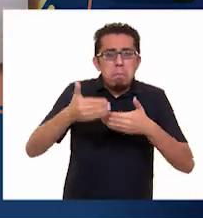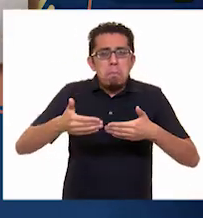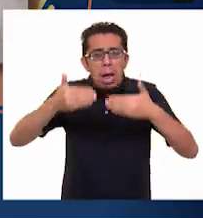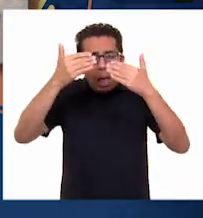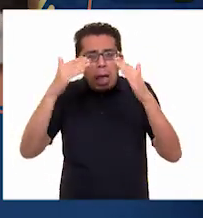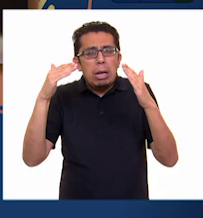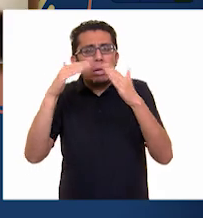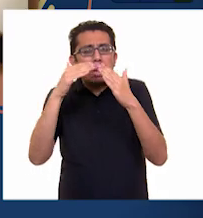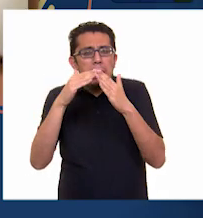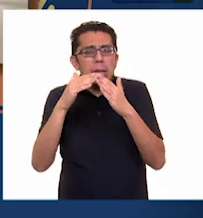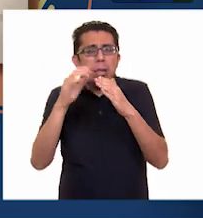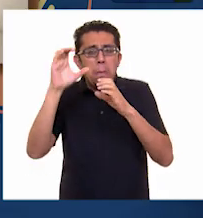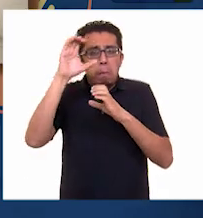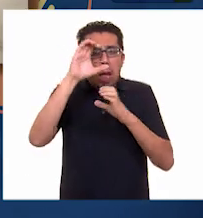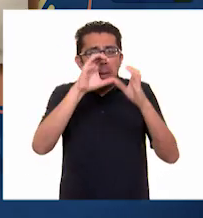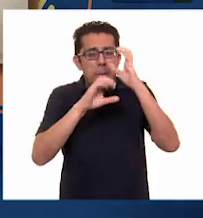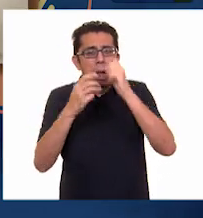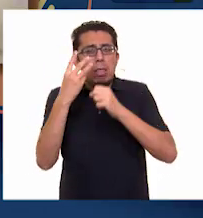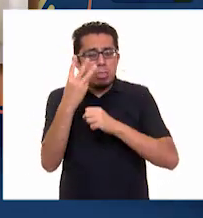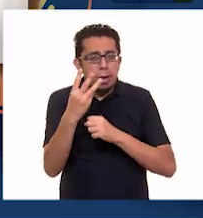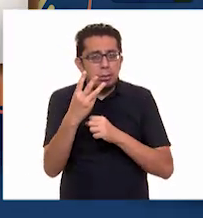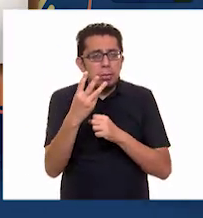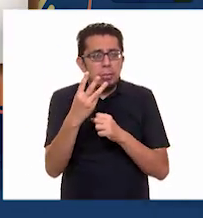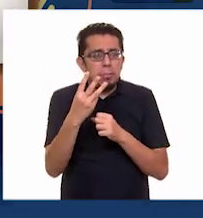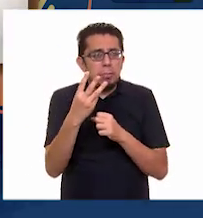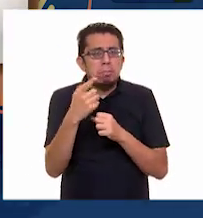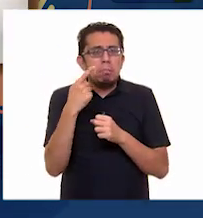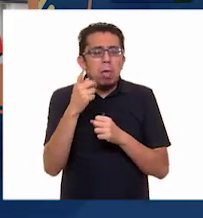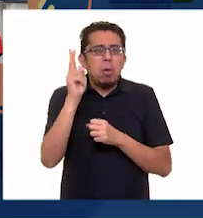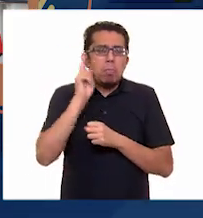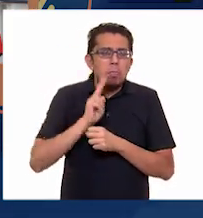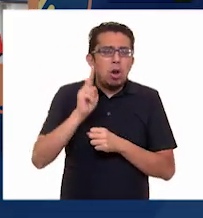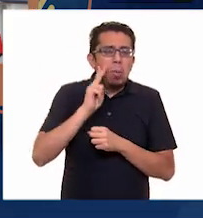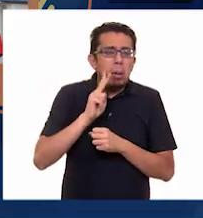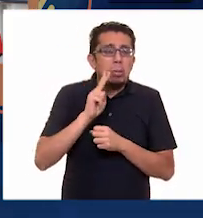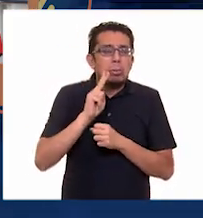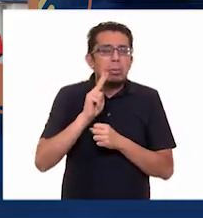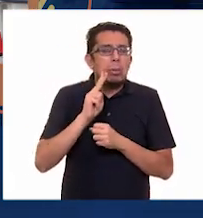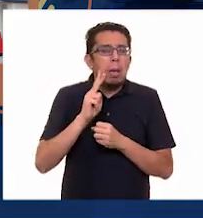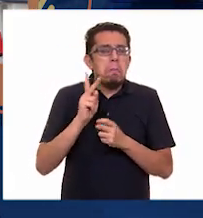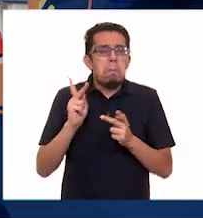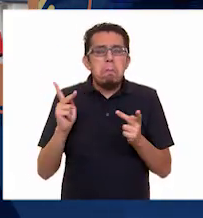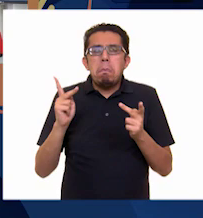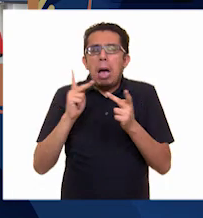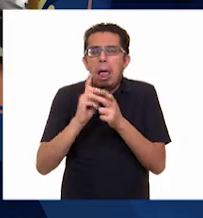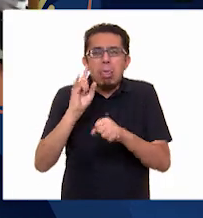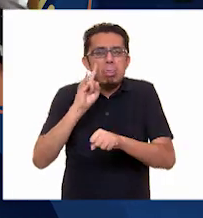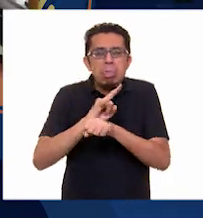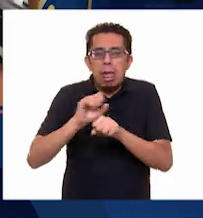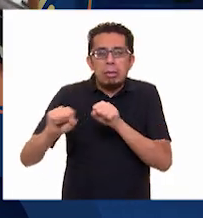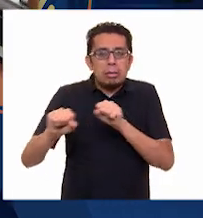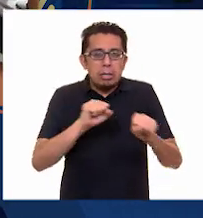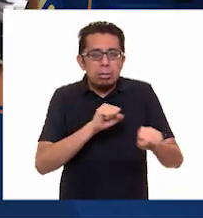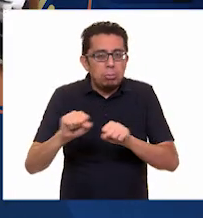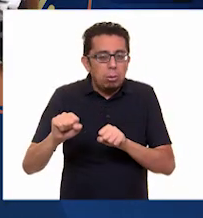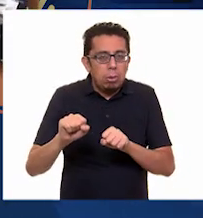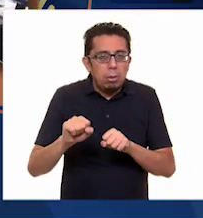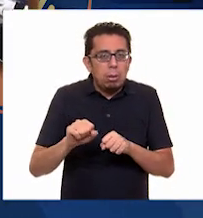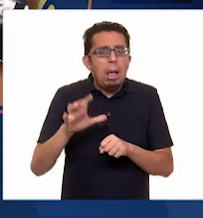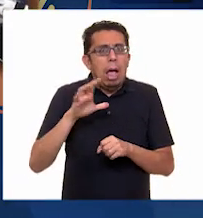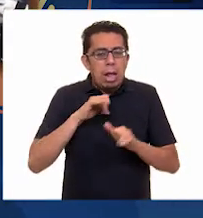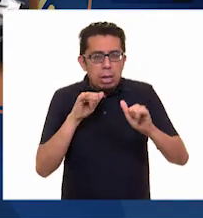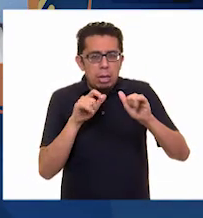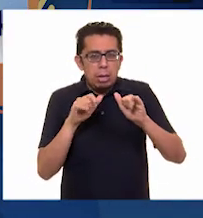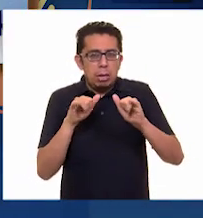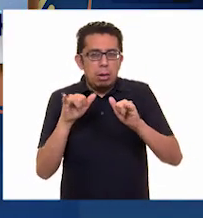ser casas de hasta tres pisos. Las hacemos comportarse como cuando lo harían ante un sismo. Tenemos un laboratorio también de